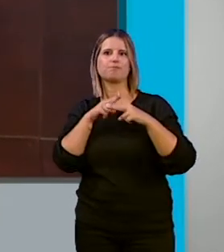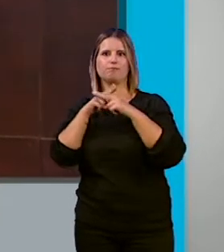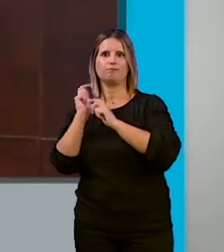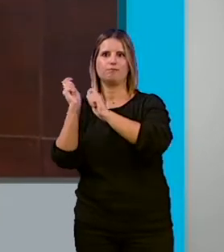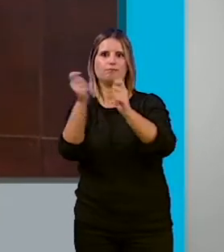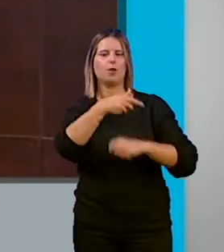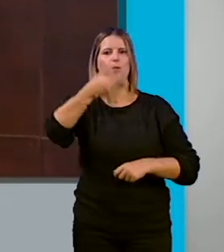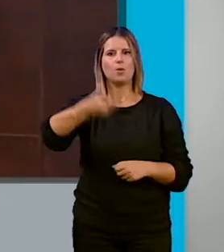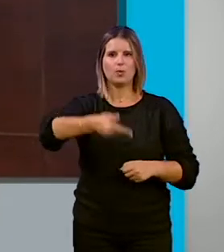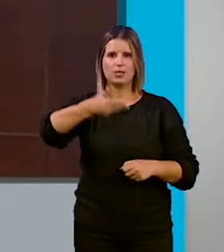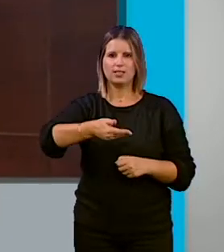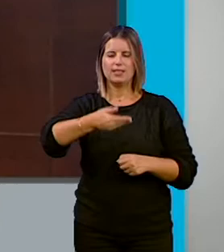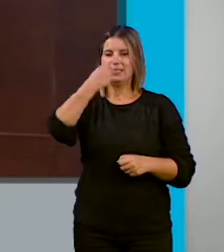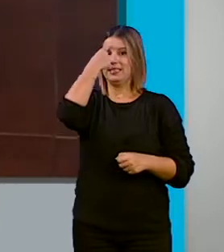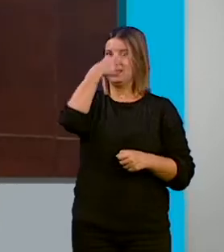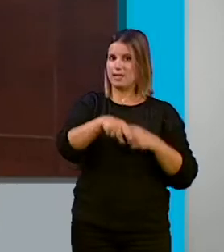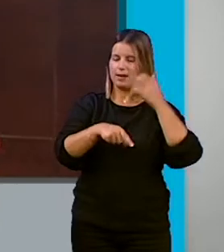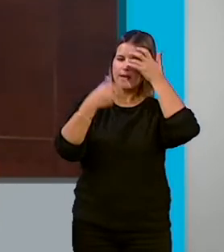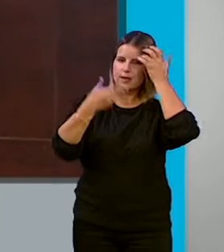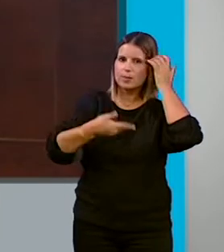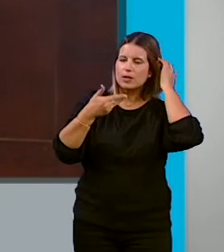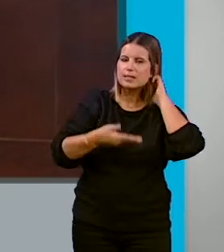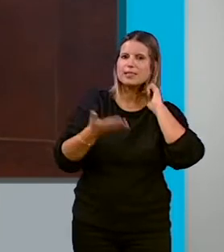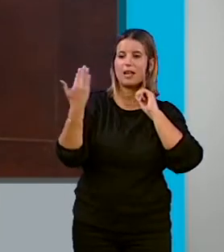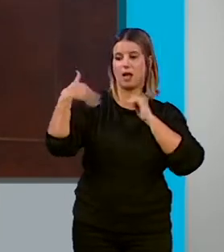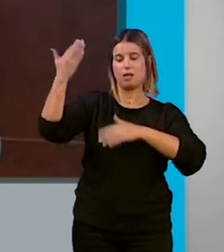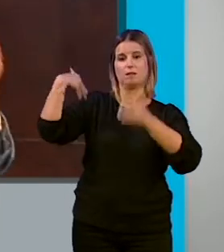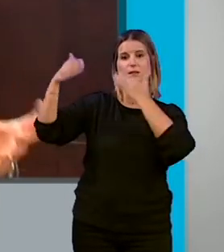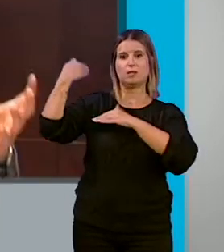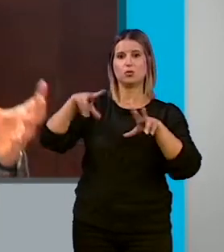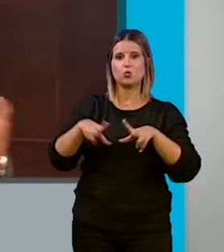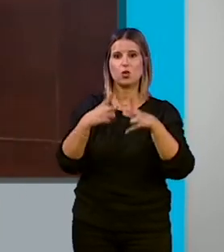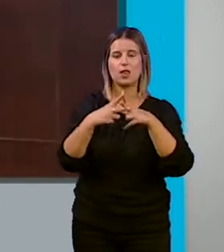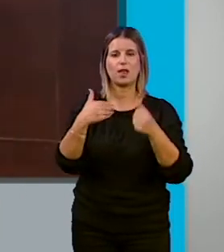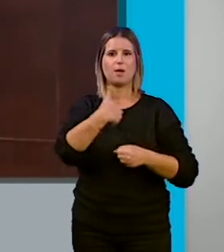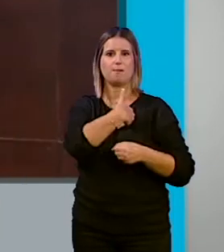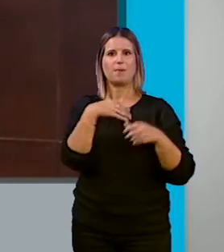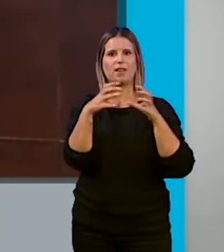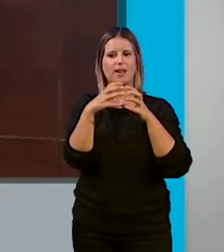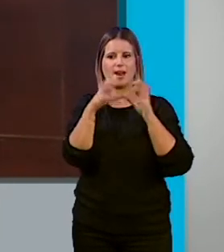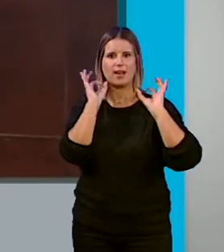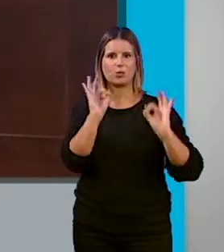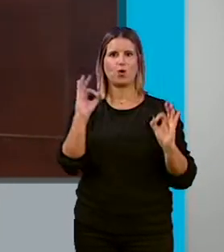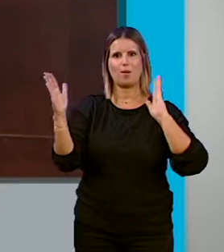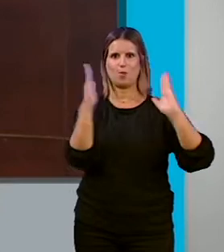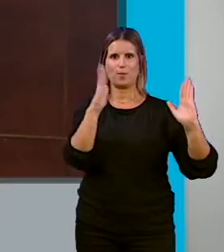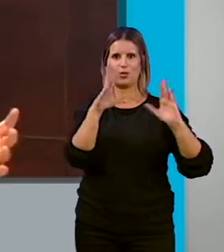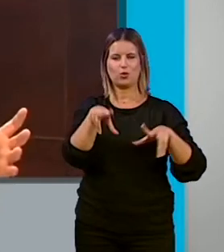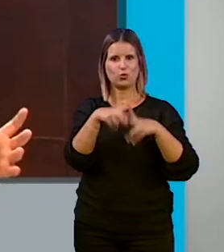Y lo que es más importante conocer cómo era la sociedad de aquel momento y cuál era el papel de granada en ese momento de la sociedad.